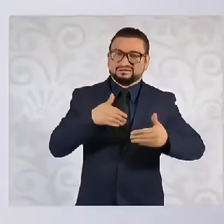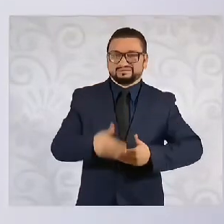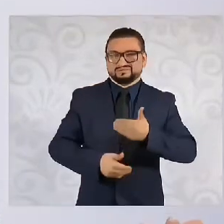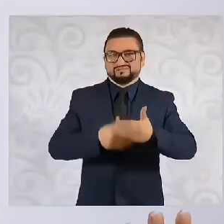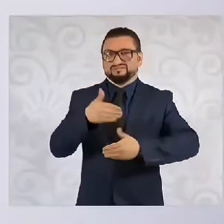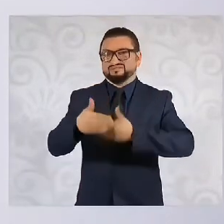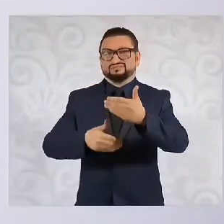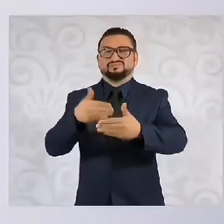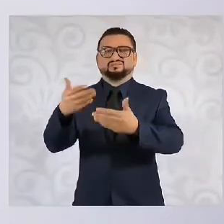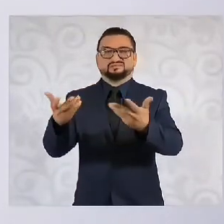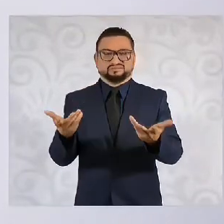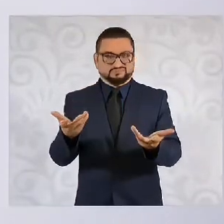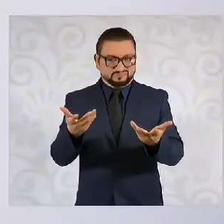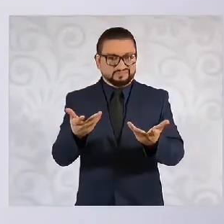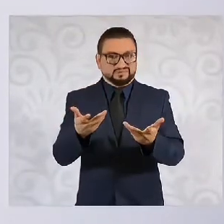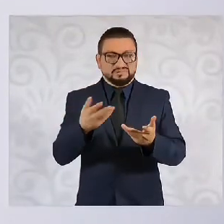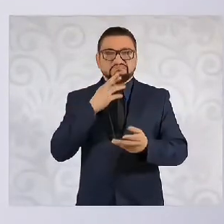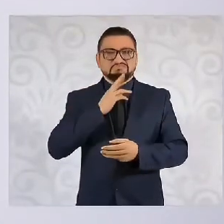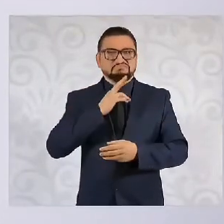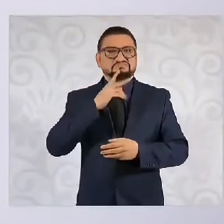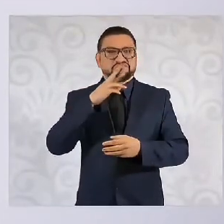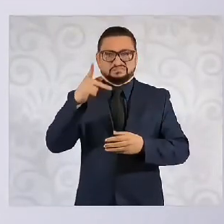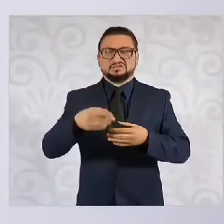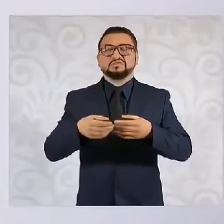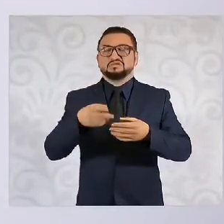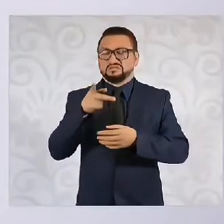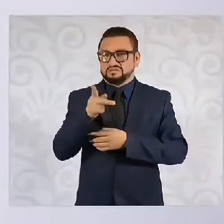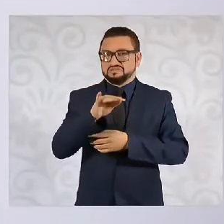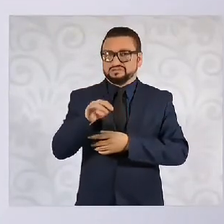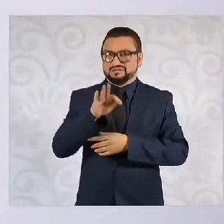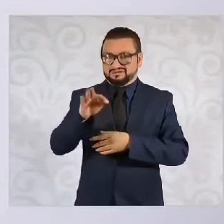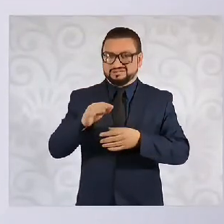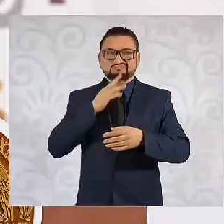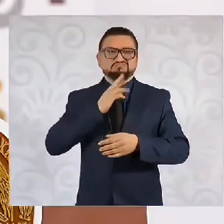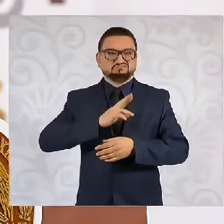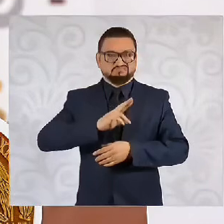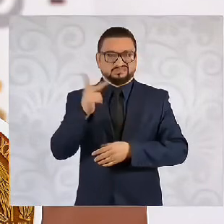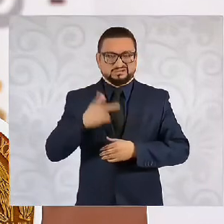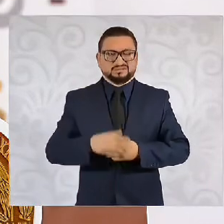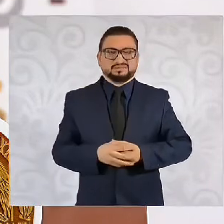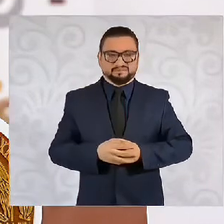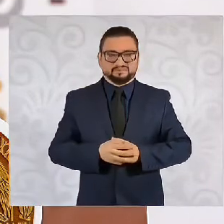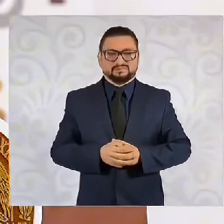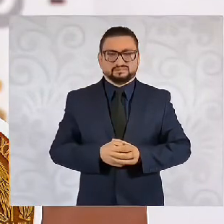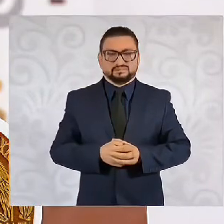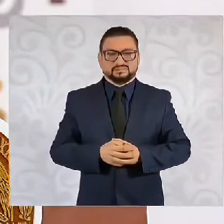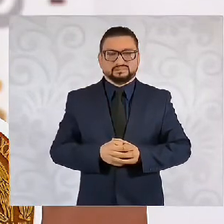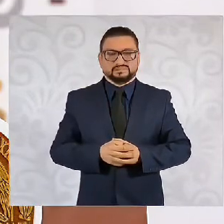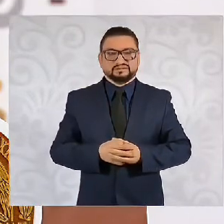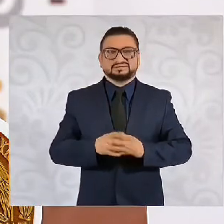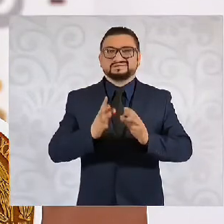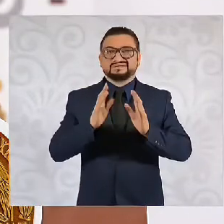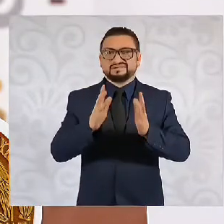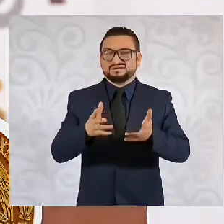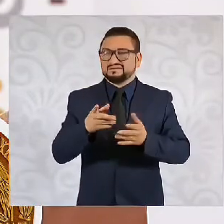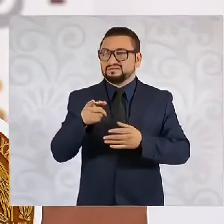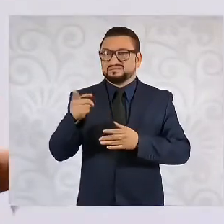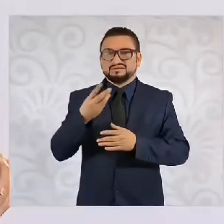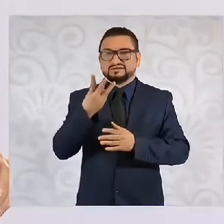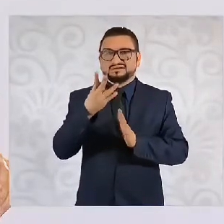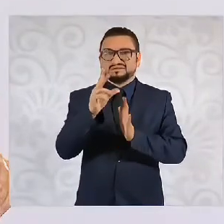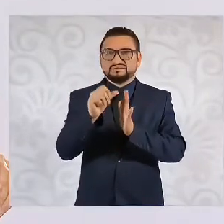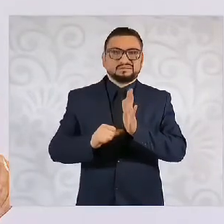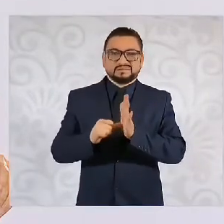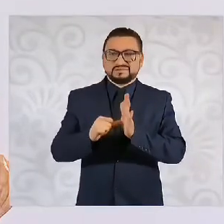obviamente vamos a tener un mejor poder judicial. Ahora, llevan casi tres meses en